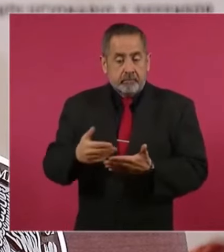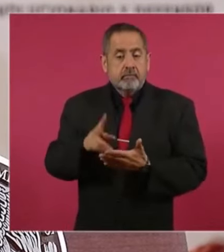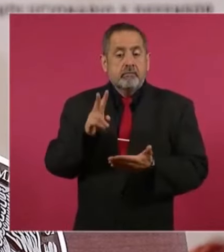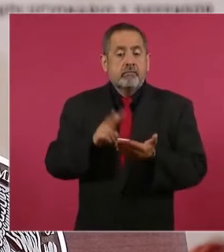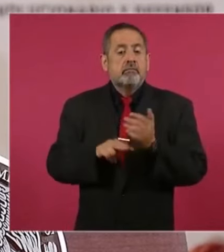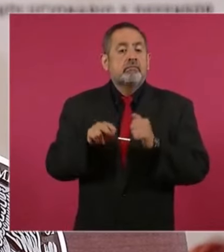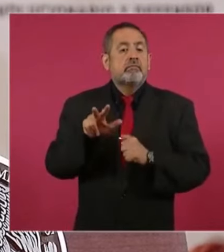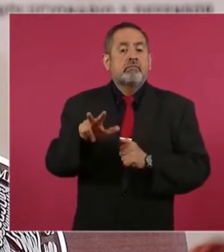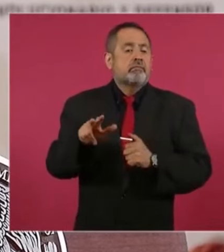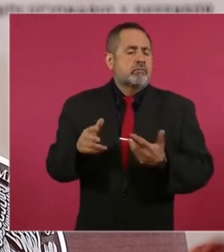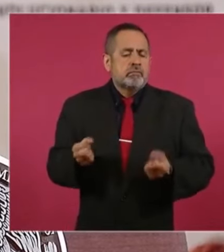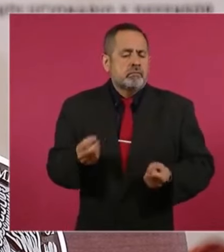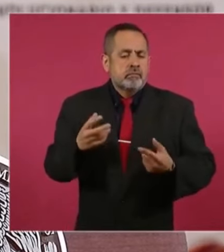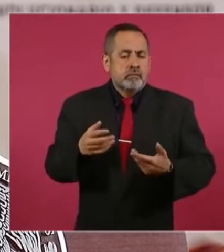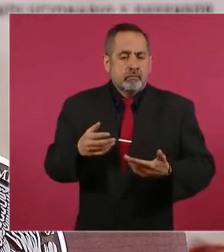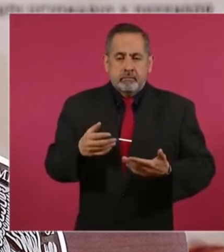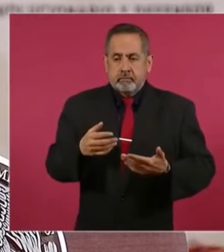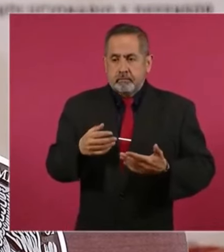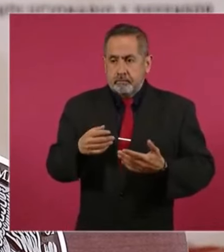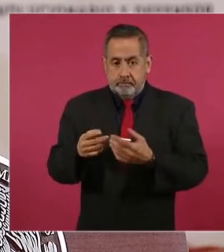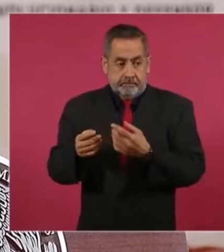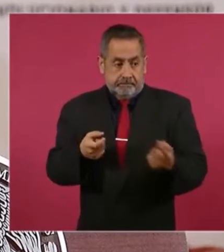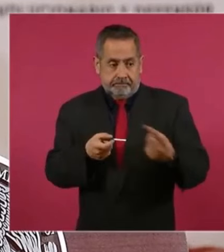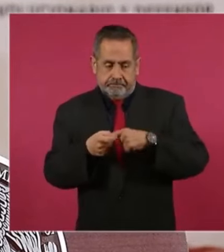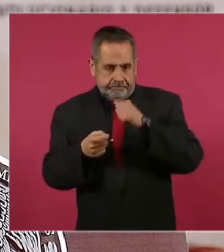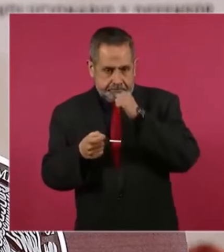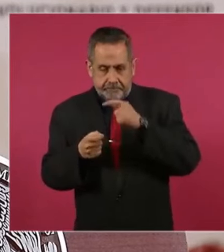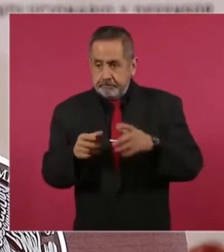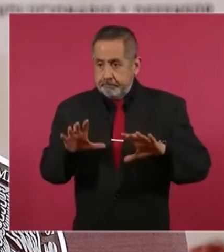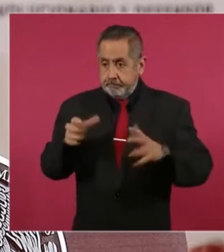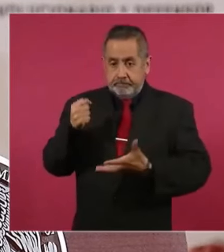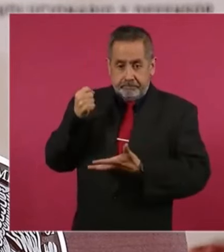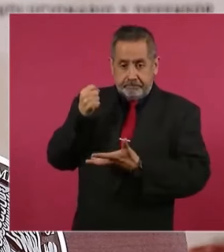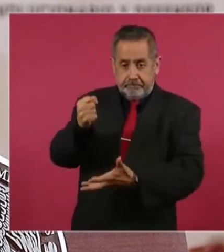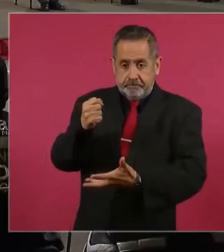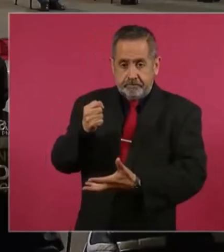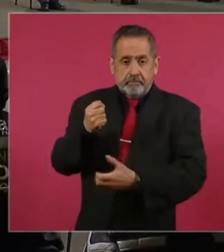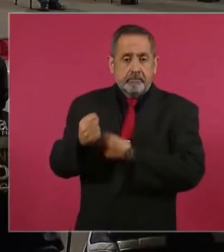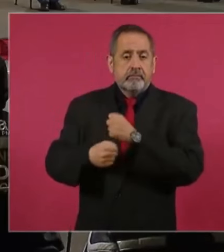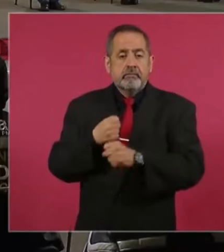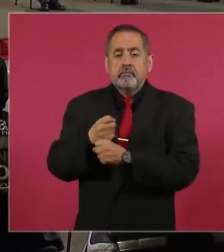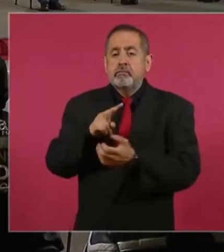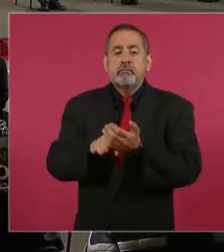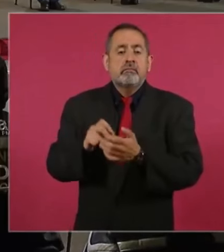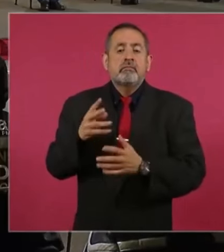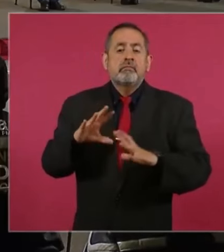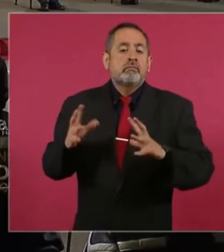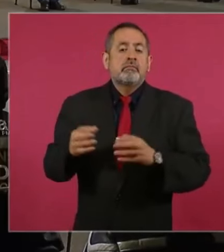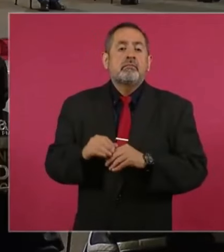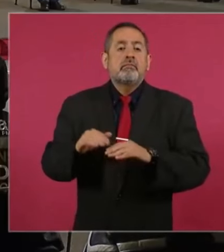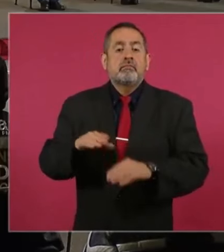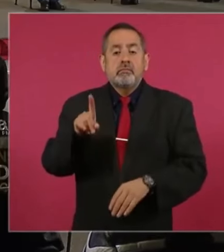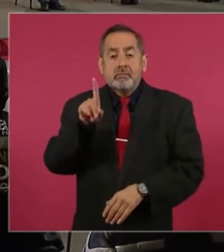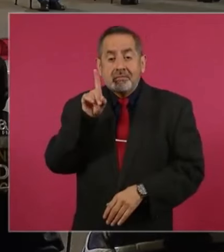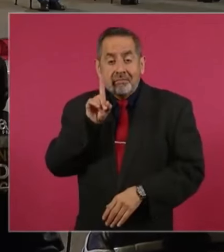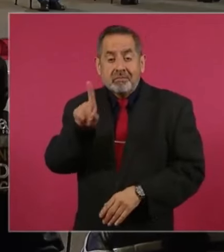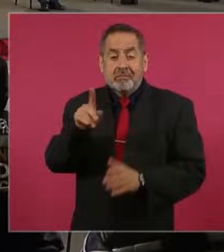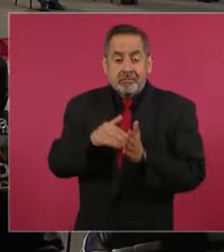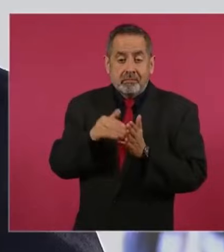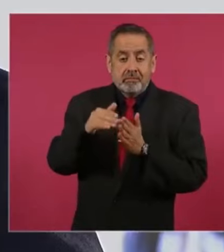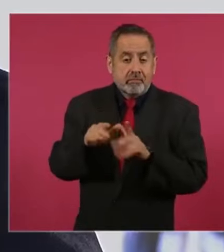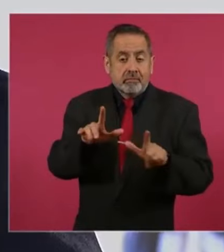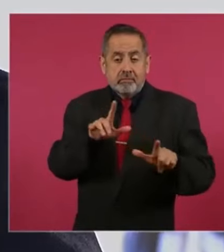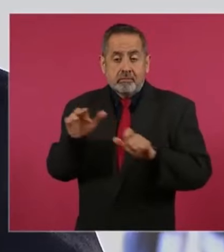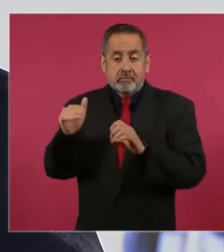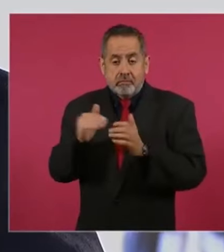Hoy en día, sin la incorporación del presupuesto 2024, ya tenemos a más de un millón 700 mil